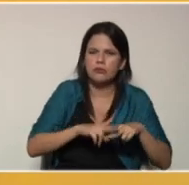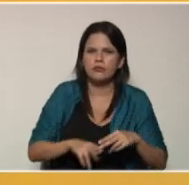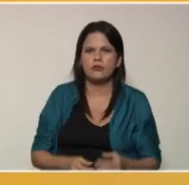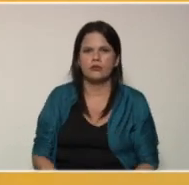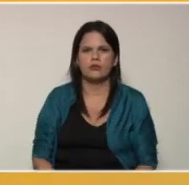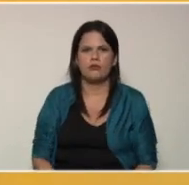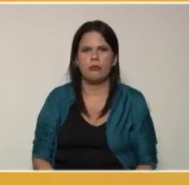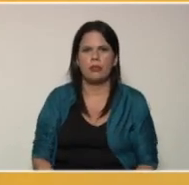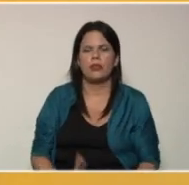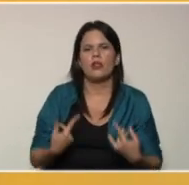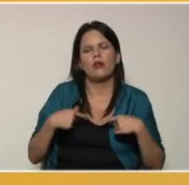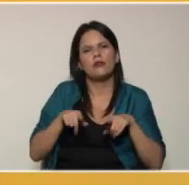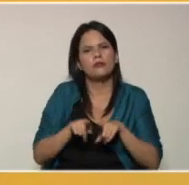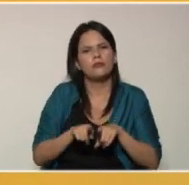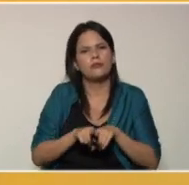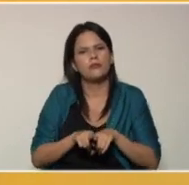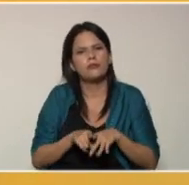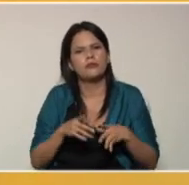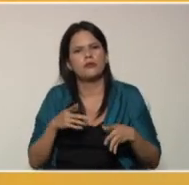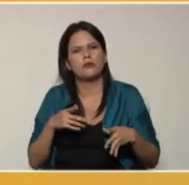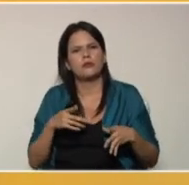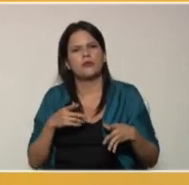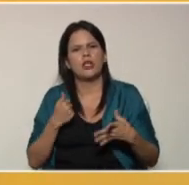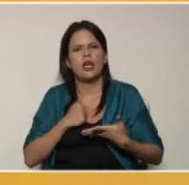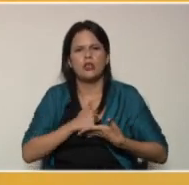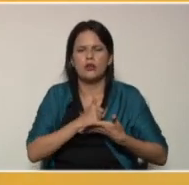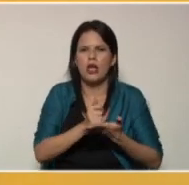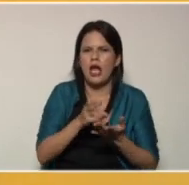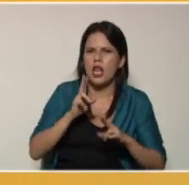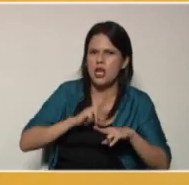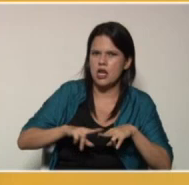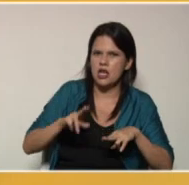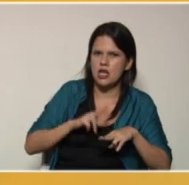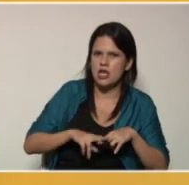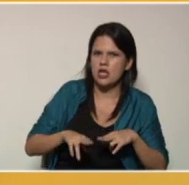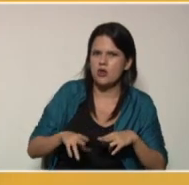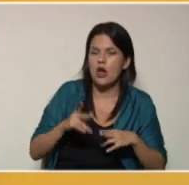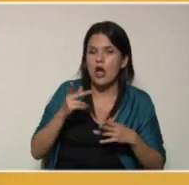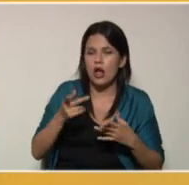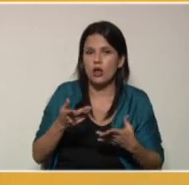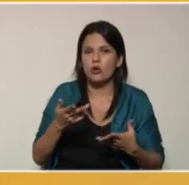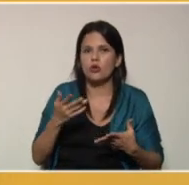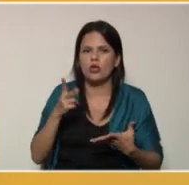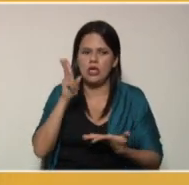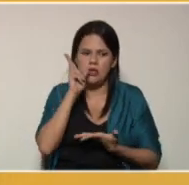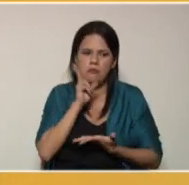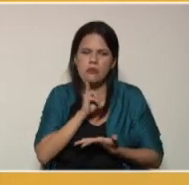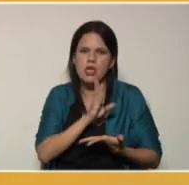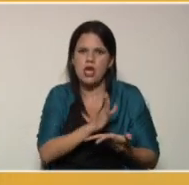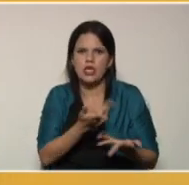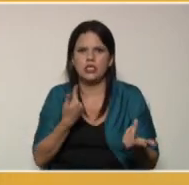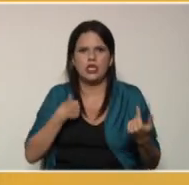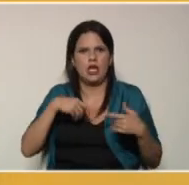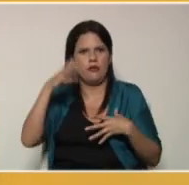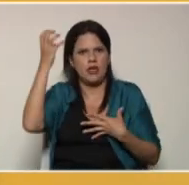además de propiciarle al niño algunos hábitos de higiene, como